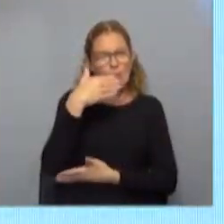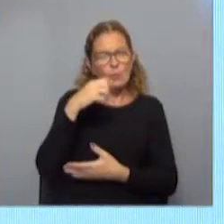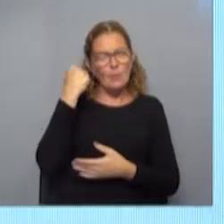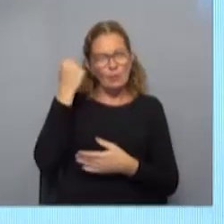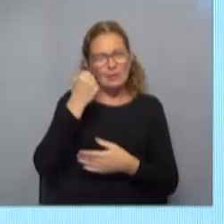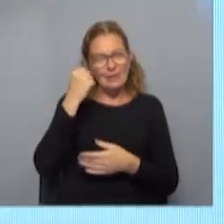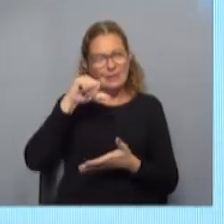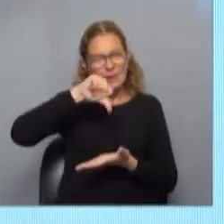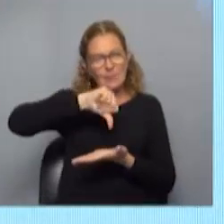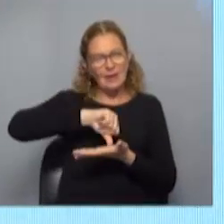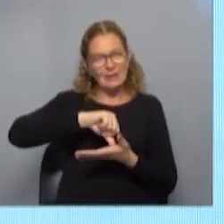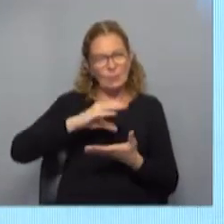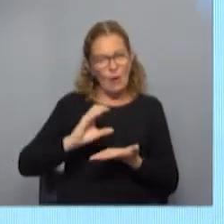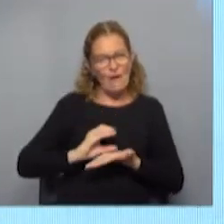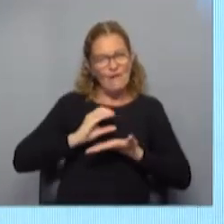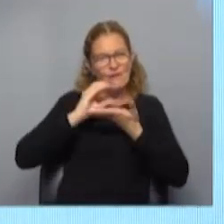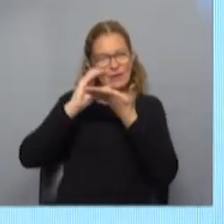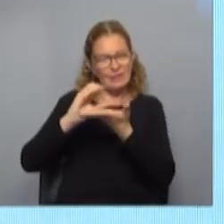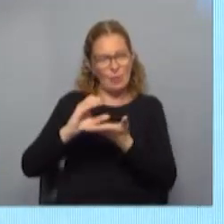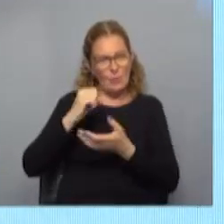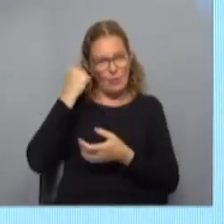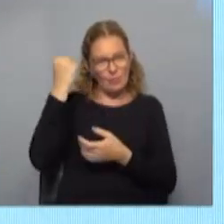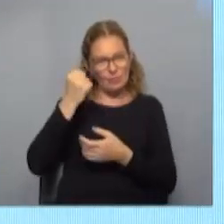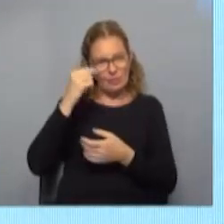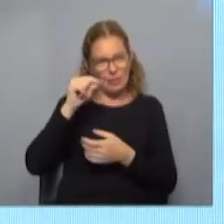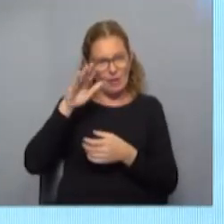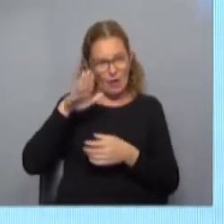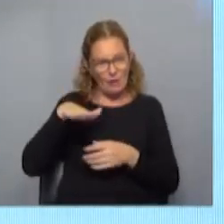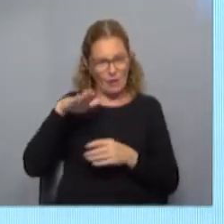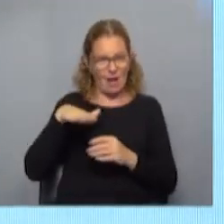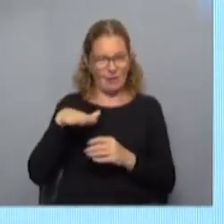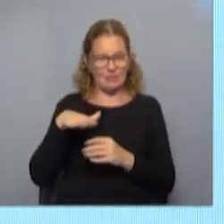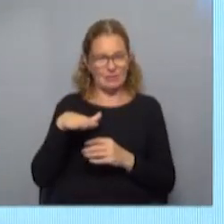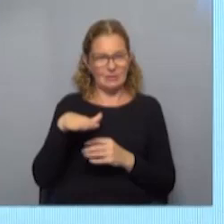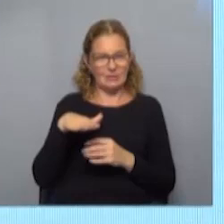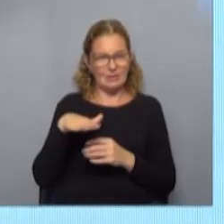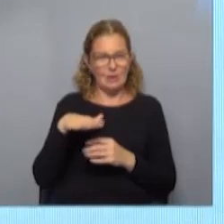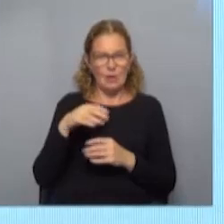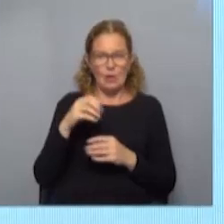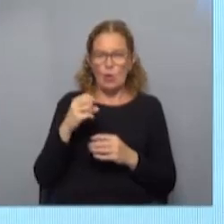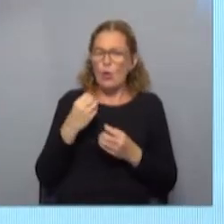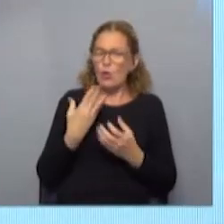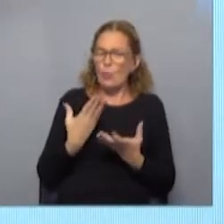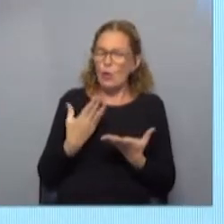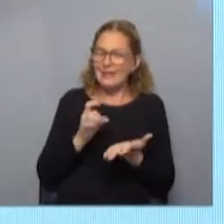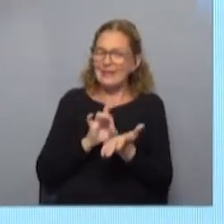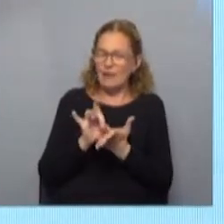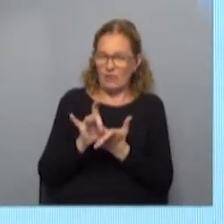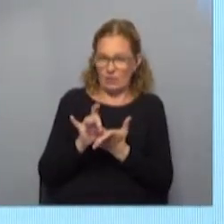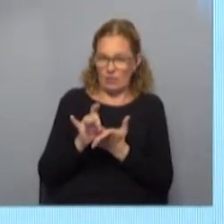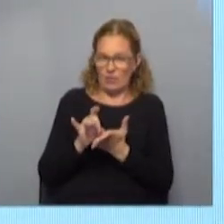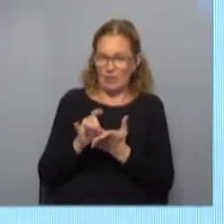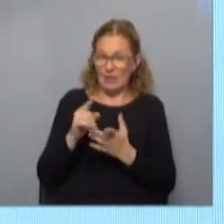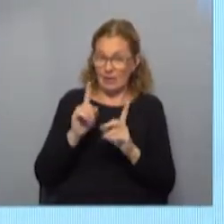en el país que hicieron una inversión impresionante para no bajar la calidad. Eso es lo que nos ha hecho una fortaleza importante